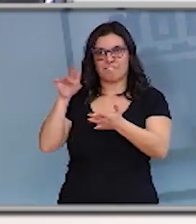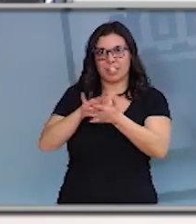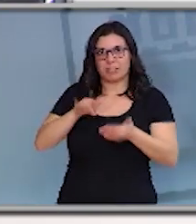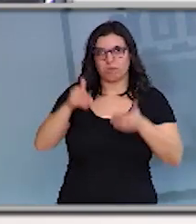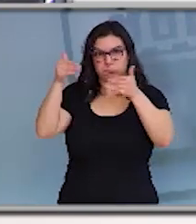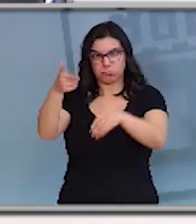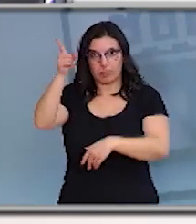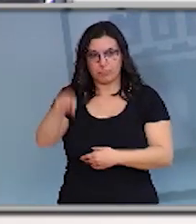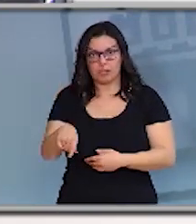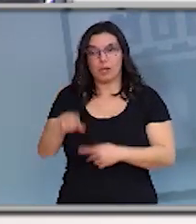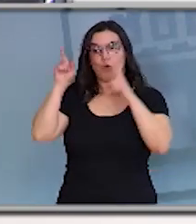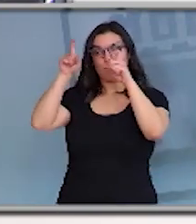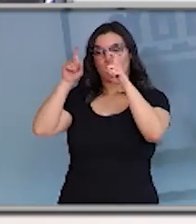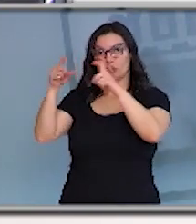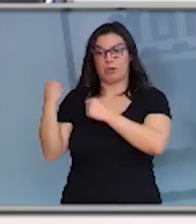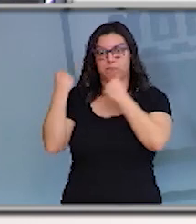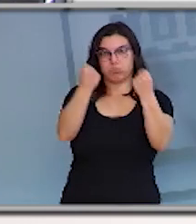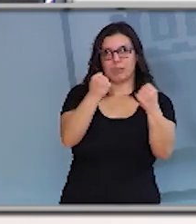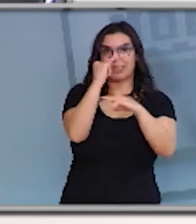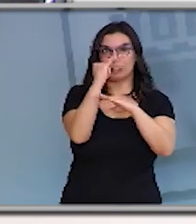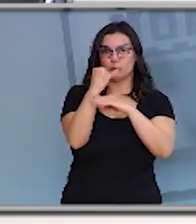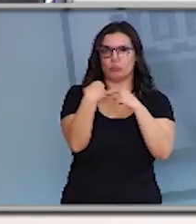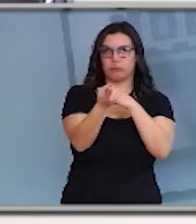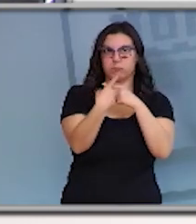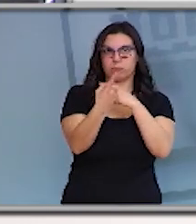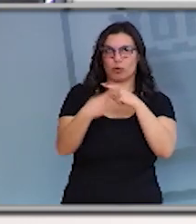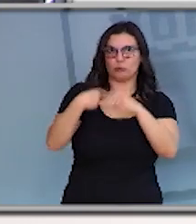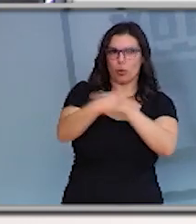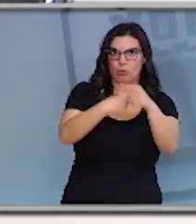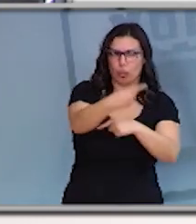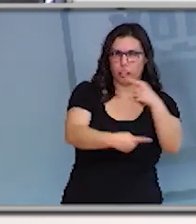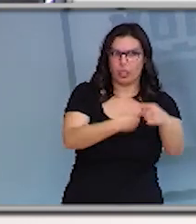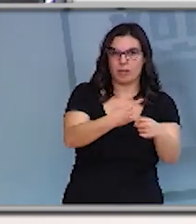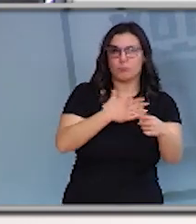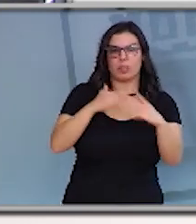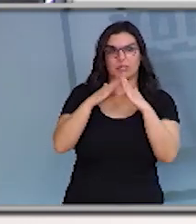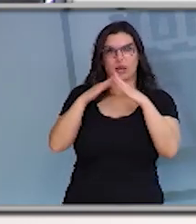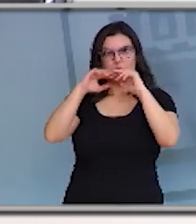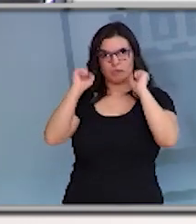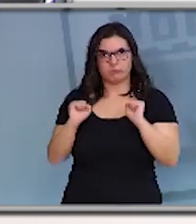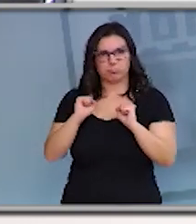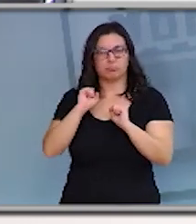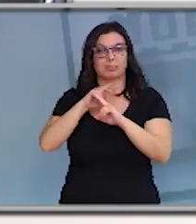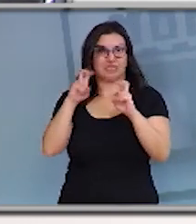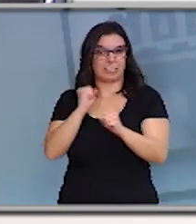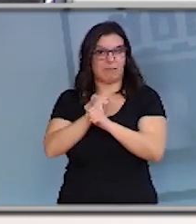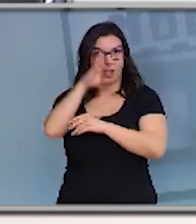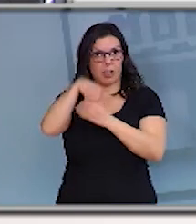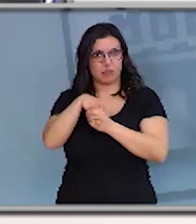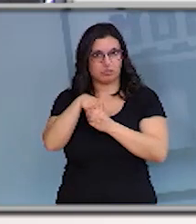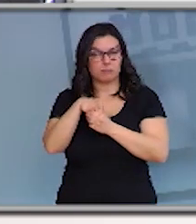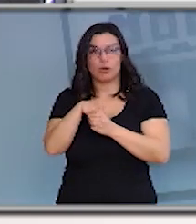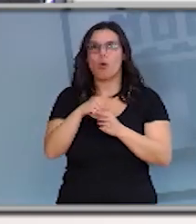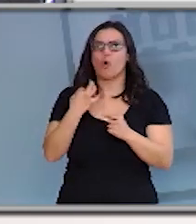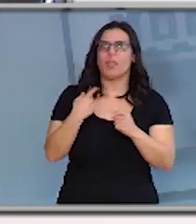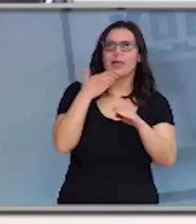desplazan a los institutos rurales diariamente tendrán que seguir haciéndolo o pueden trabajar desde casa? Contestará el vicepresidente.